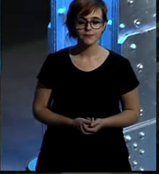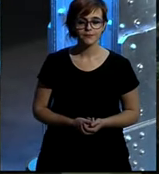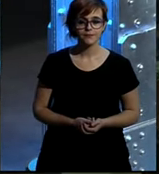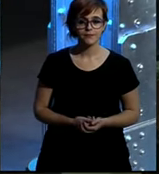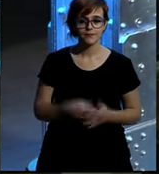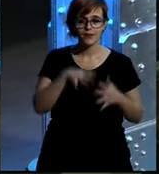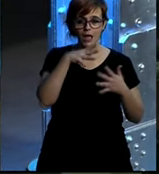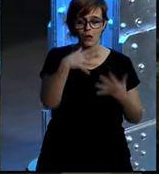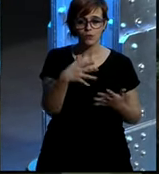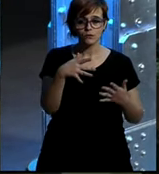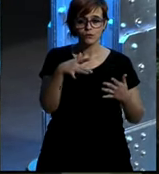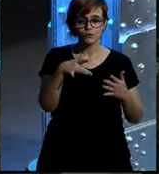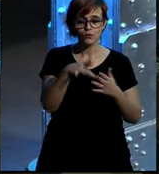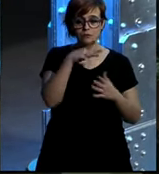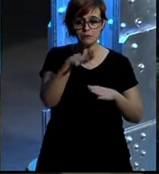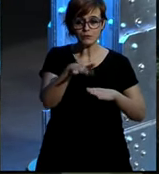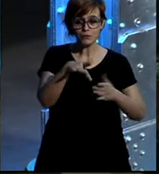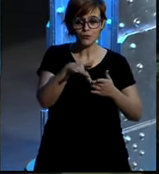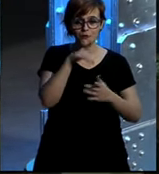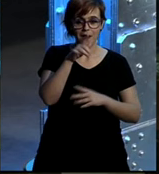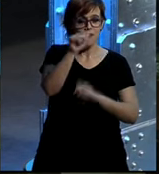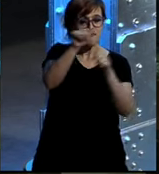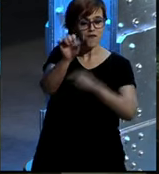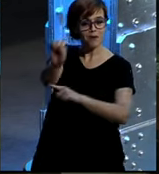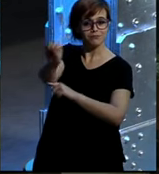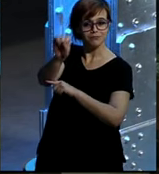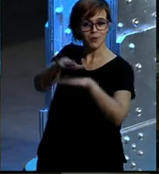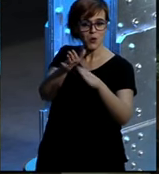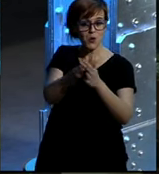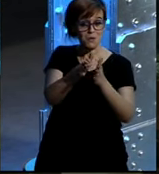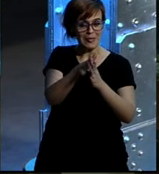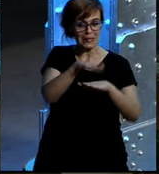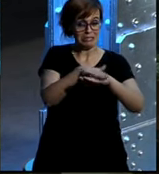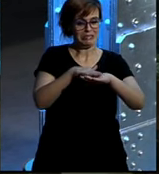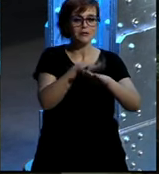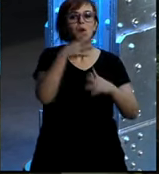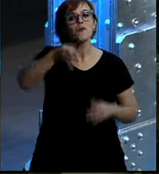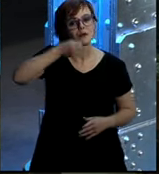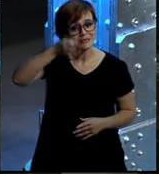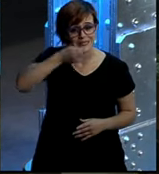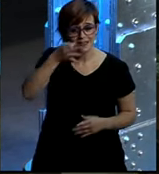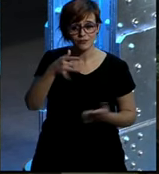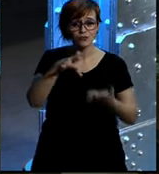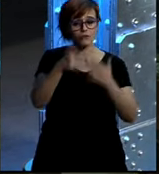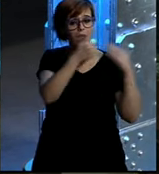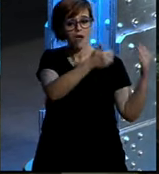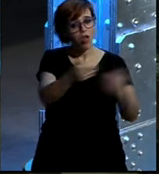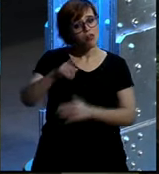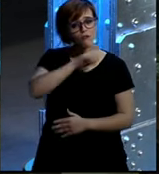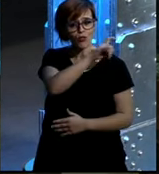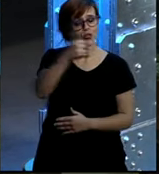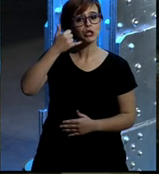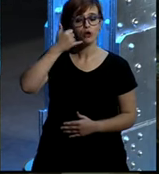Me voy poner aquí para poder ver y no dar la espalda a los otros ponentes. Buenas tardes. Muchas gracias a la Fundación